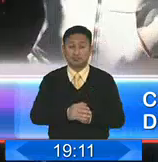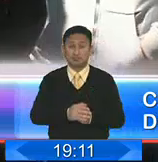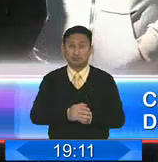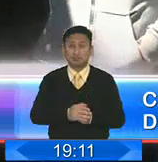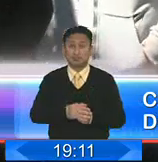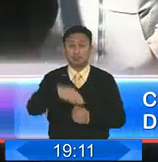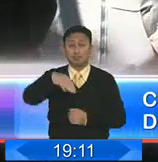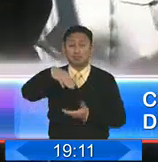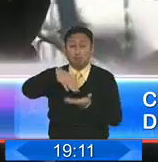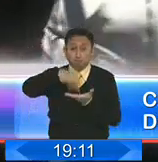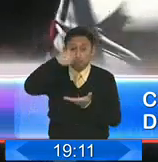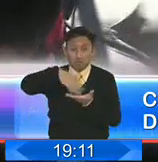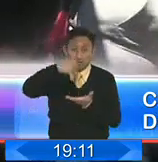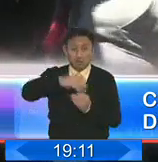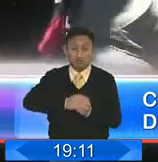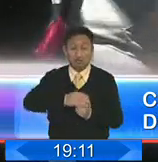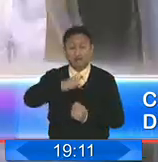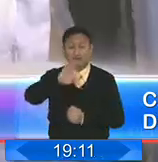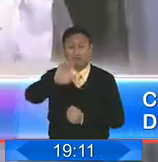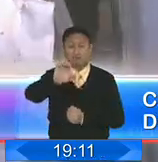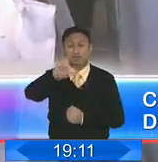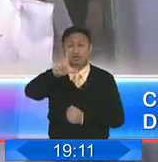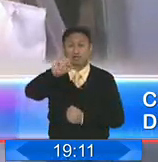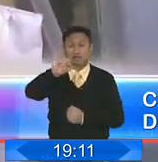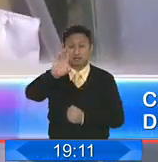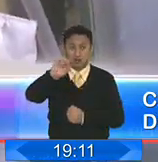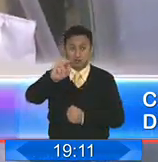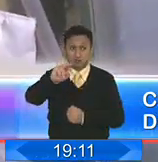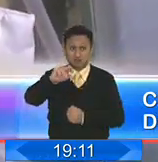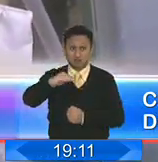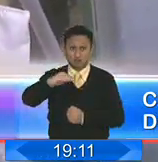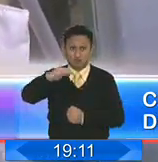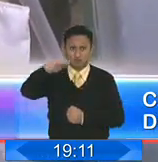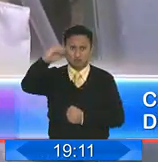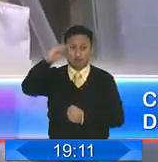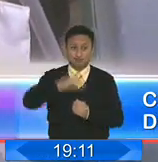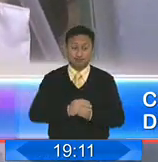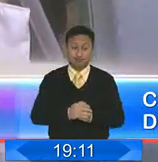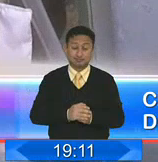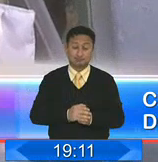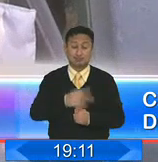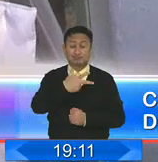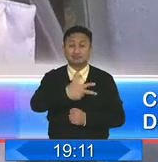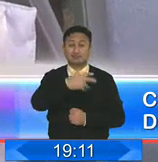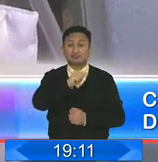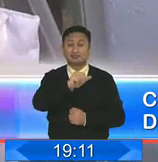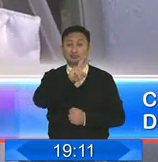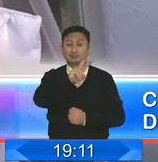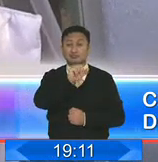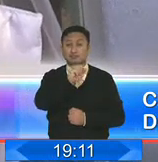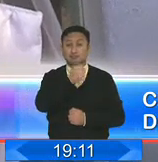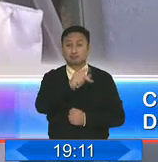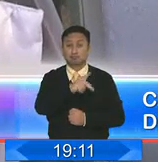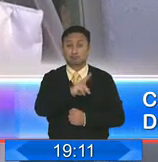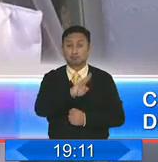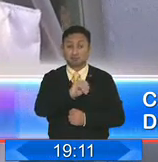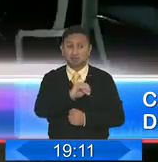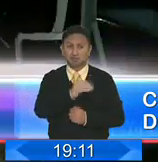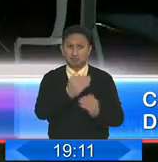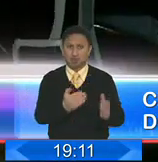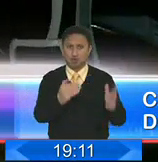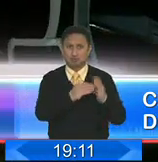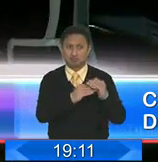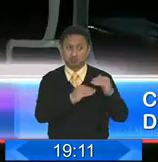cifras con tendencia a la alta, mientras que la parroquia rural Chávez Pamba evidencia un repunte en sus cifras por cada 1.000 habitantes.